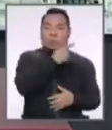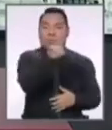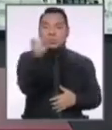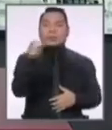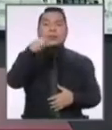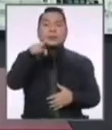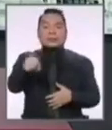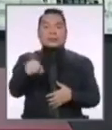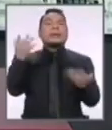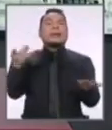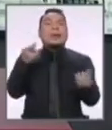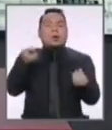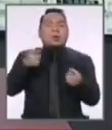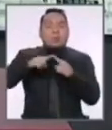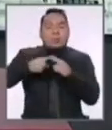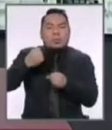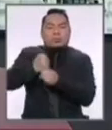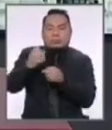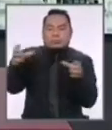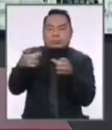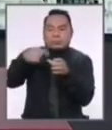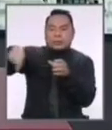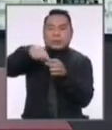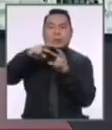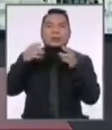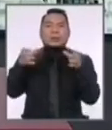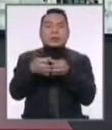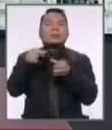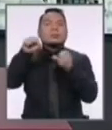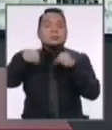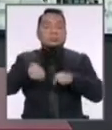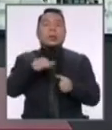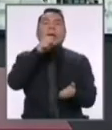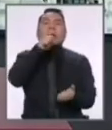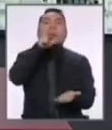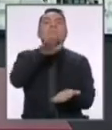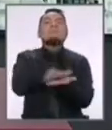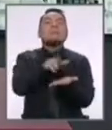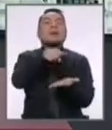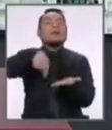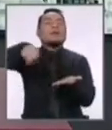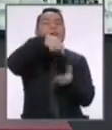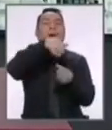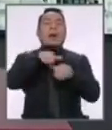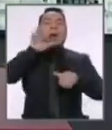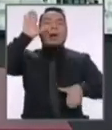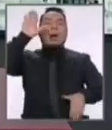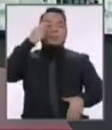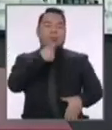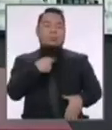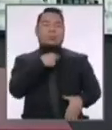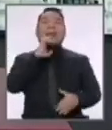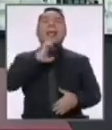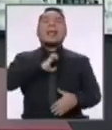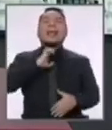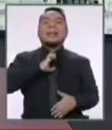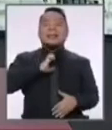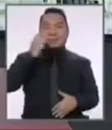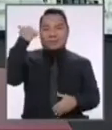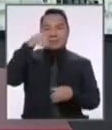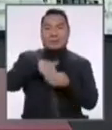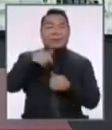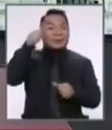ustedes que la iniciativa está sustentada en los compromisos del Pacto Ético. Este Pacto Ético, como ustedes